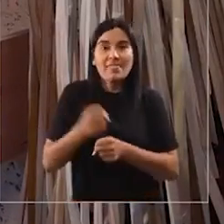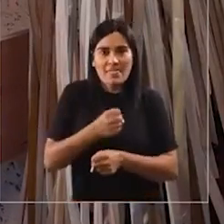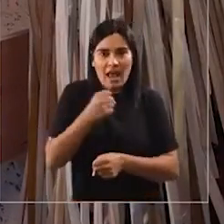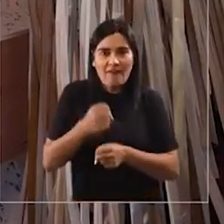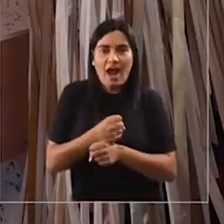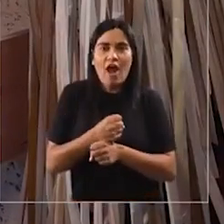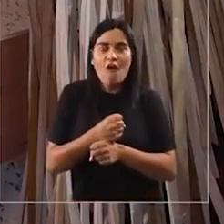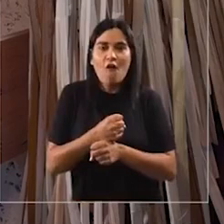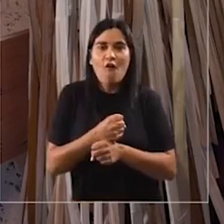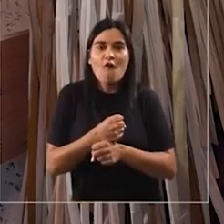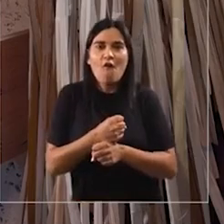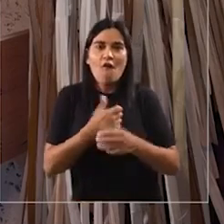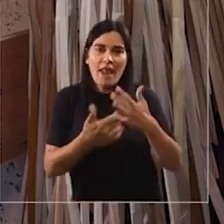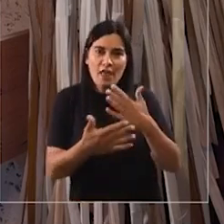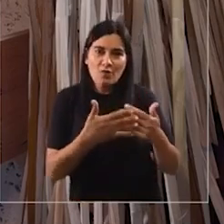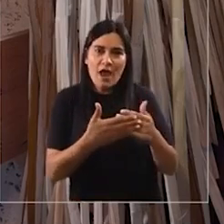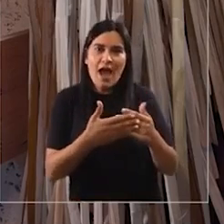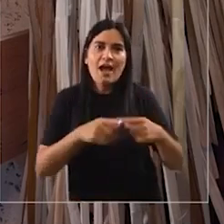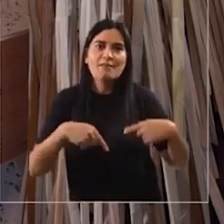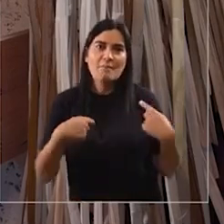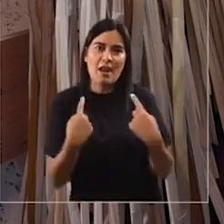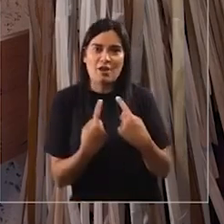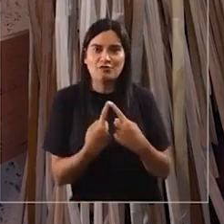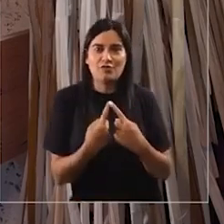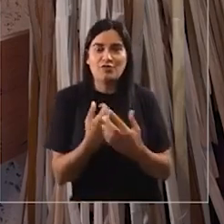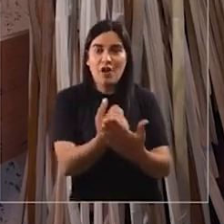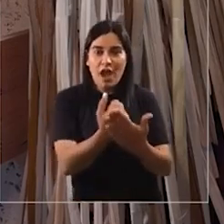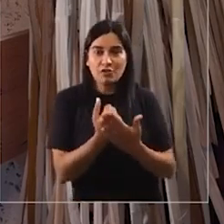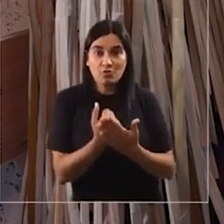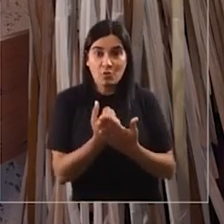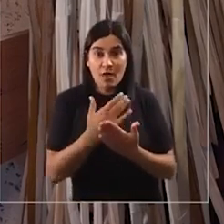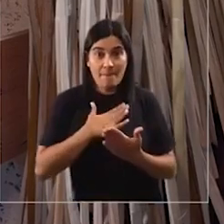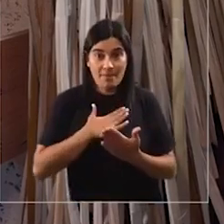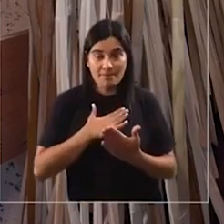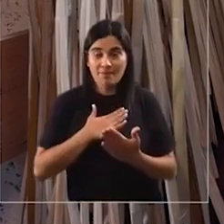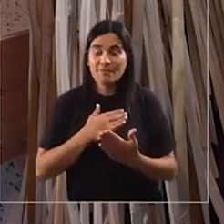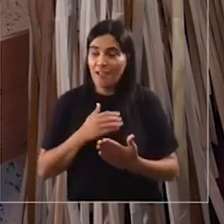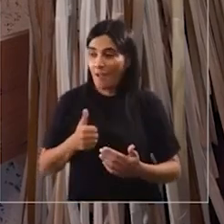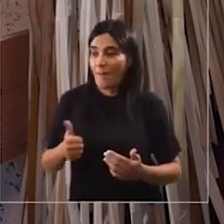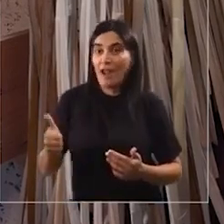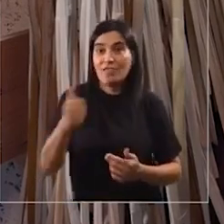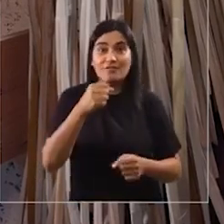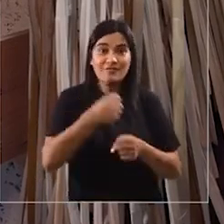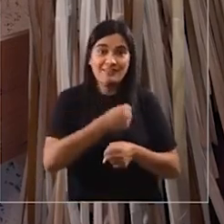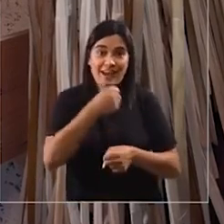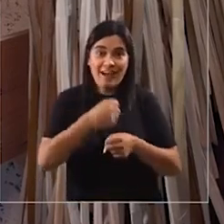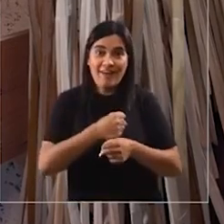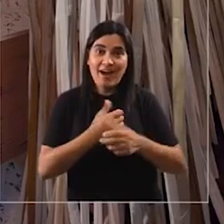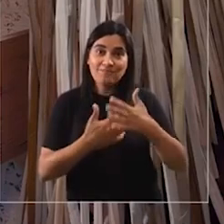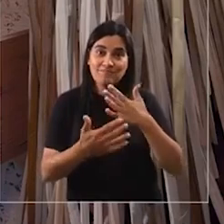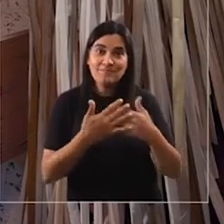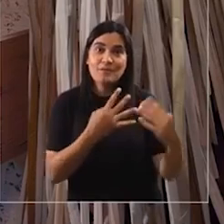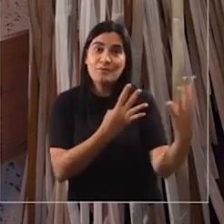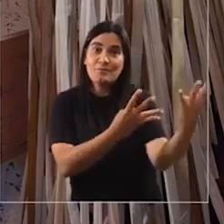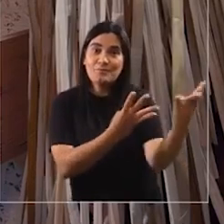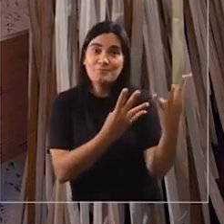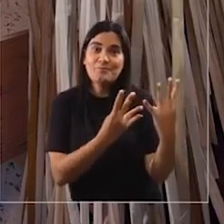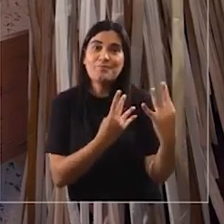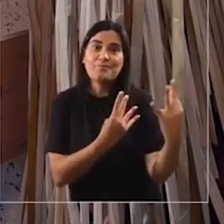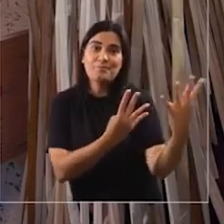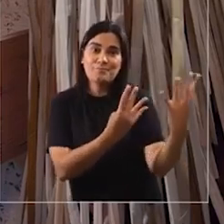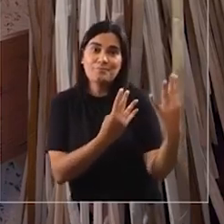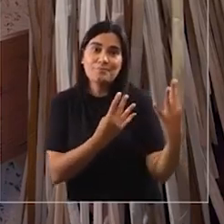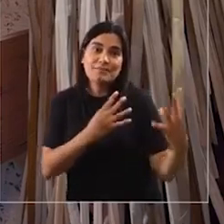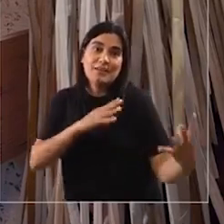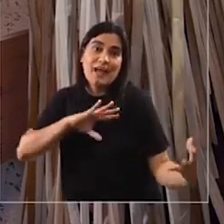como oficio y como lugar natural, que yo creo que nos sirve a todos. No solamente a nosotros que trabajamos